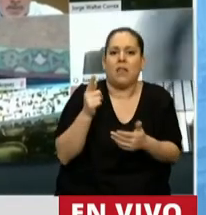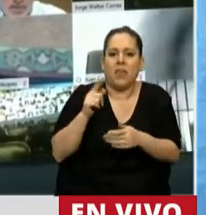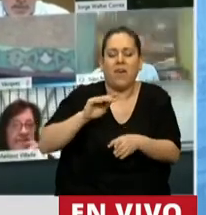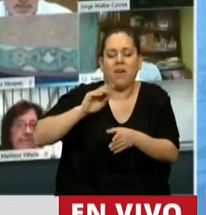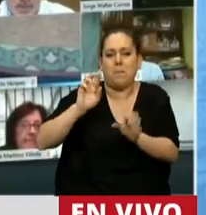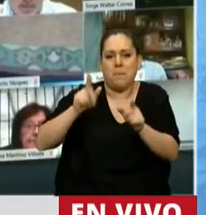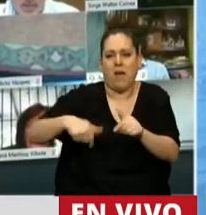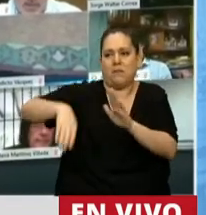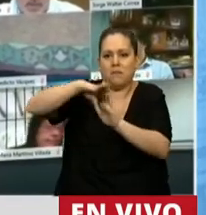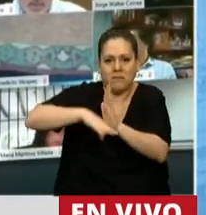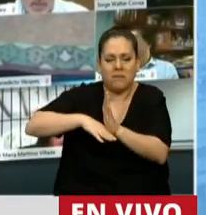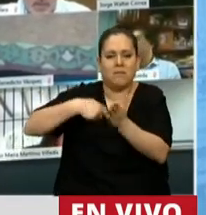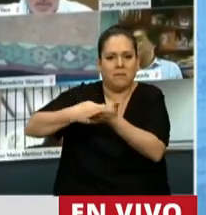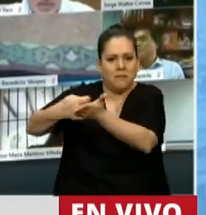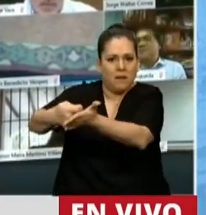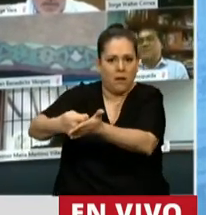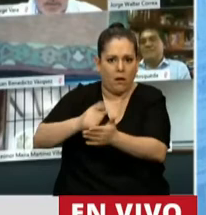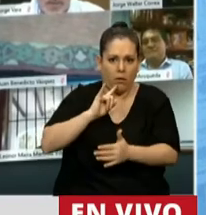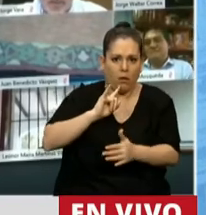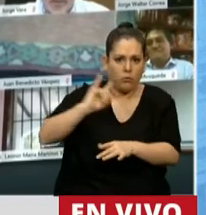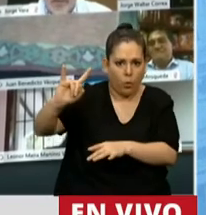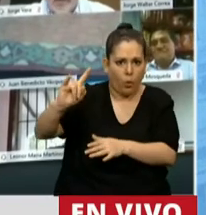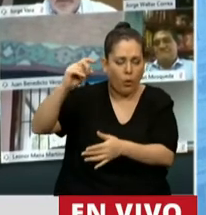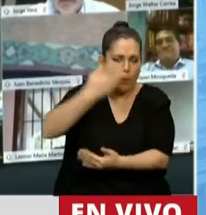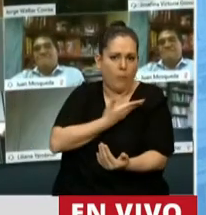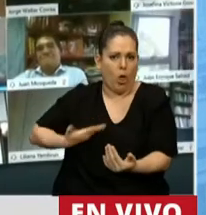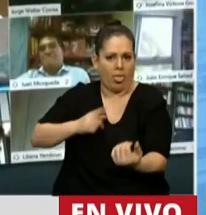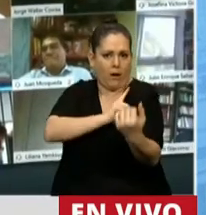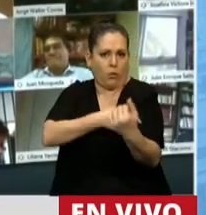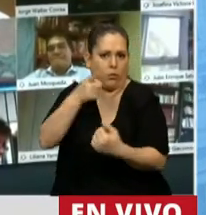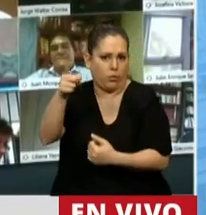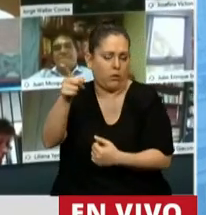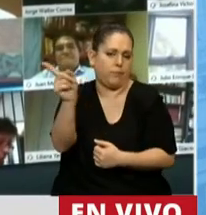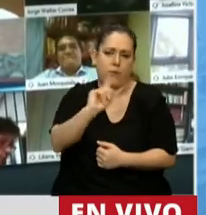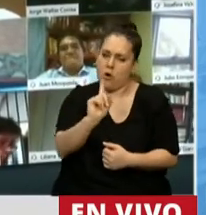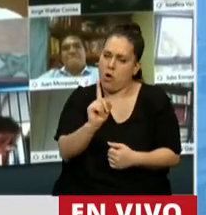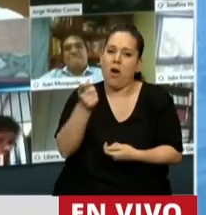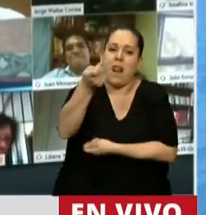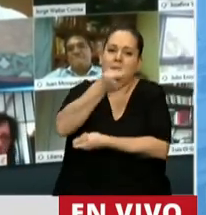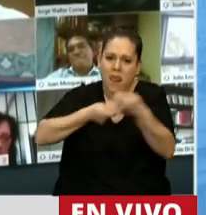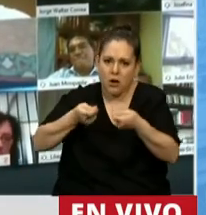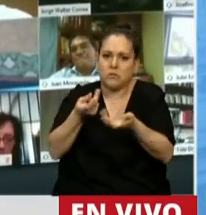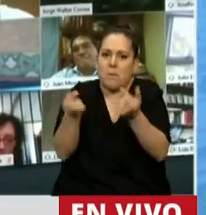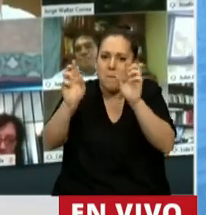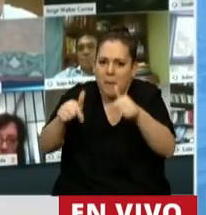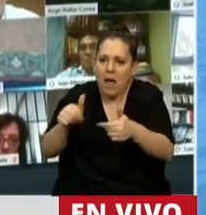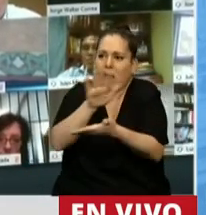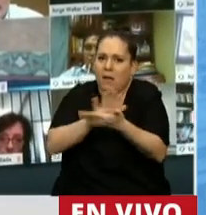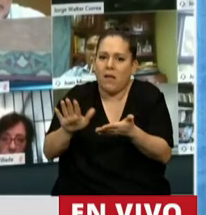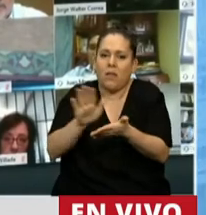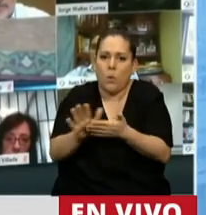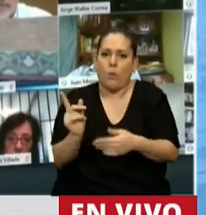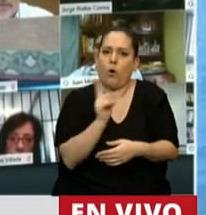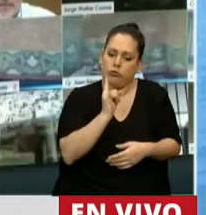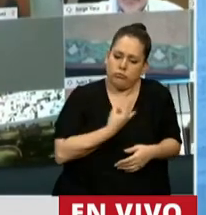en el Poder Ejecutivo. La Constitución nos da al Congreso que la toma de la deuda, la negociación, se trate aquí y no la